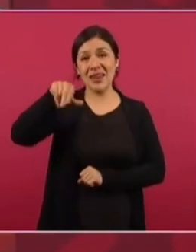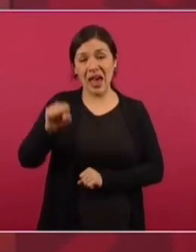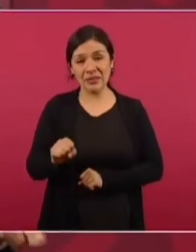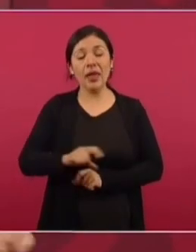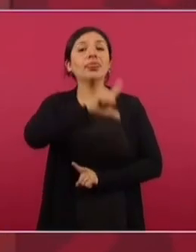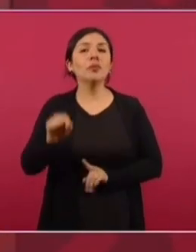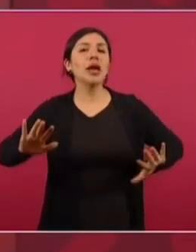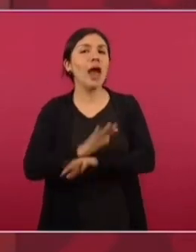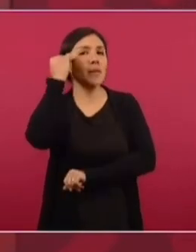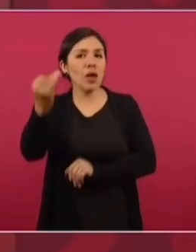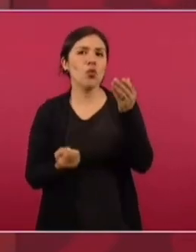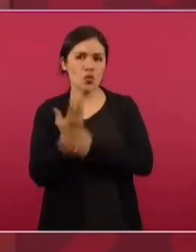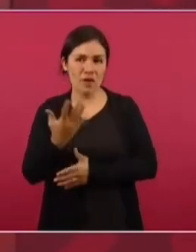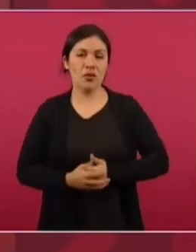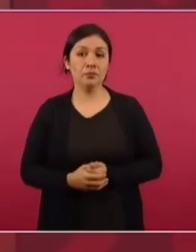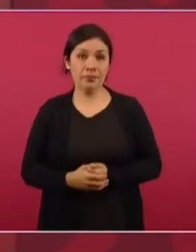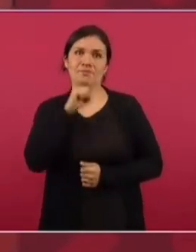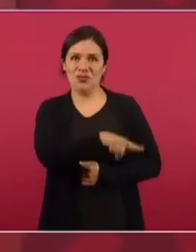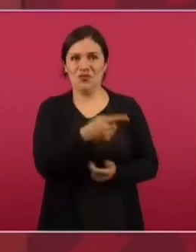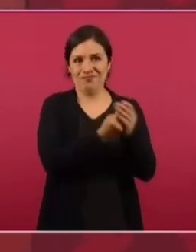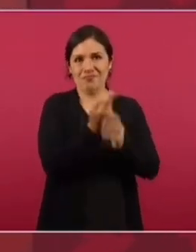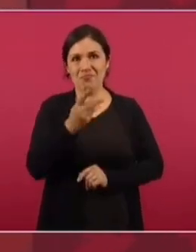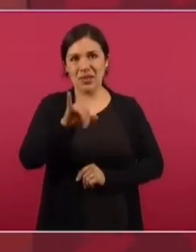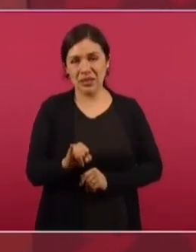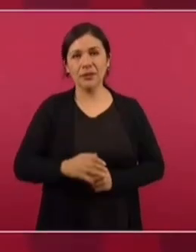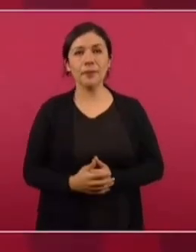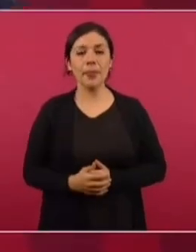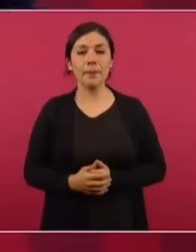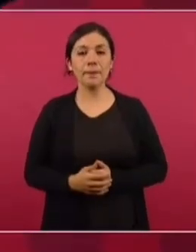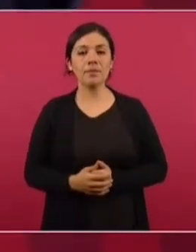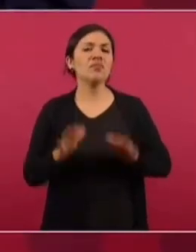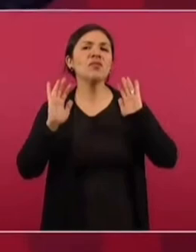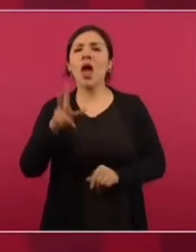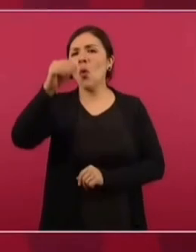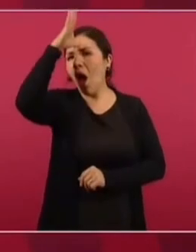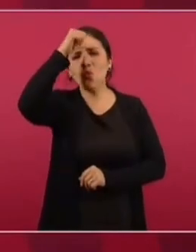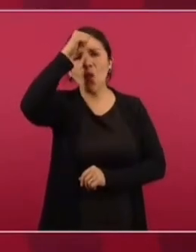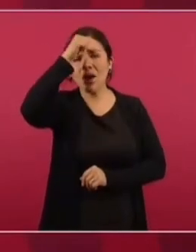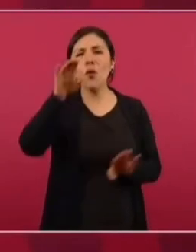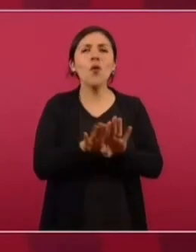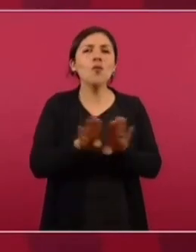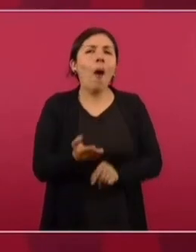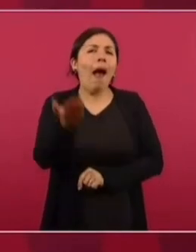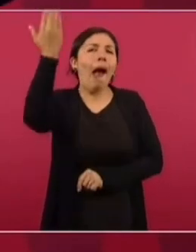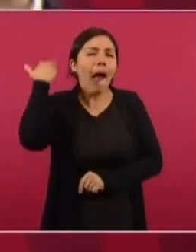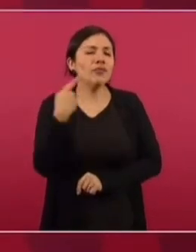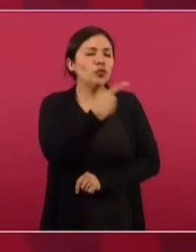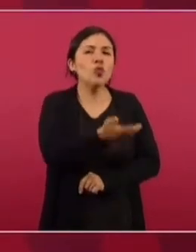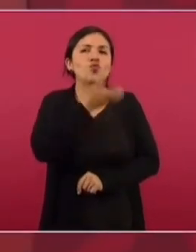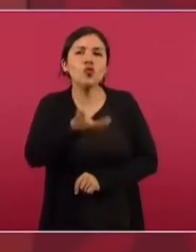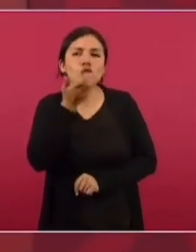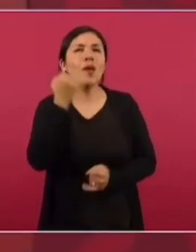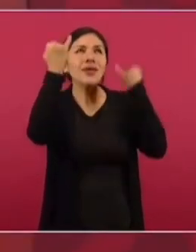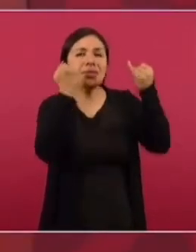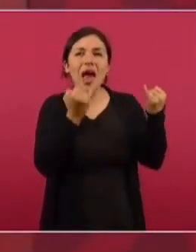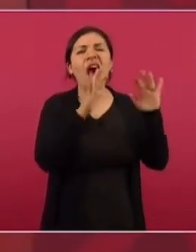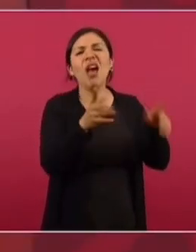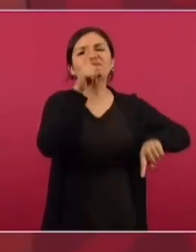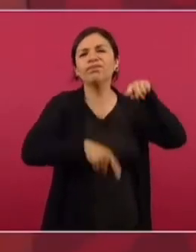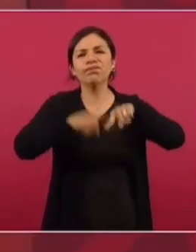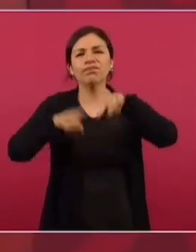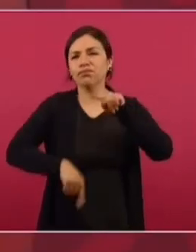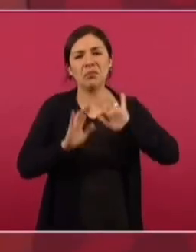pues ya es otra etapa en el PRI. Y ya abandonan completamente todo lo que fueron